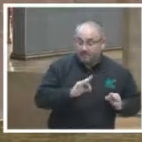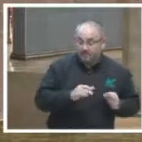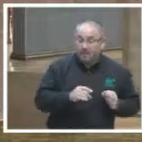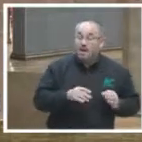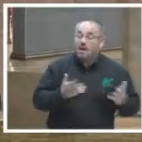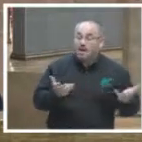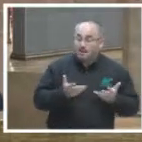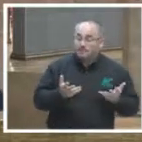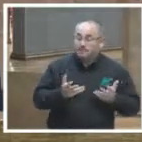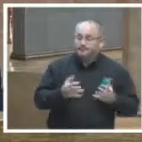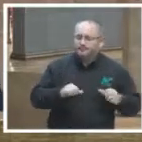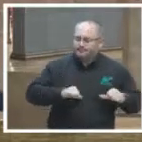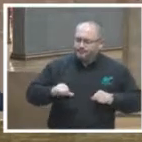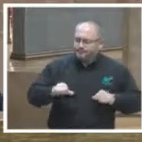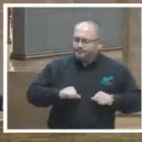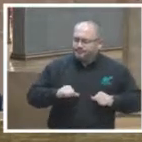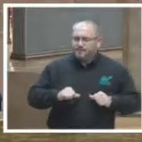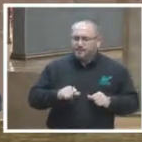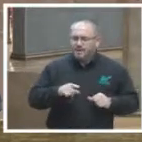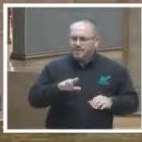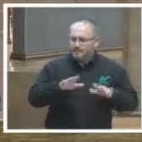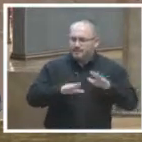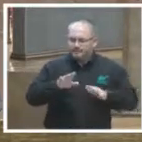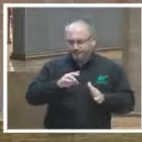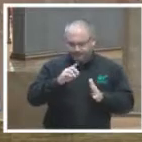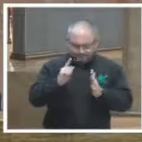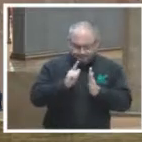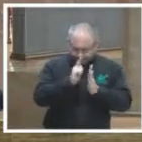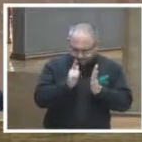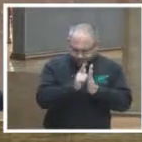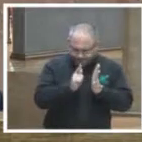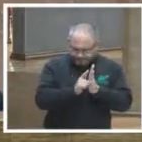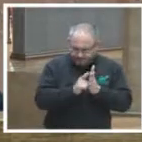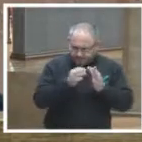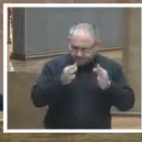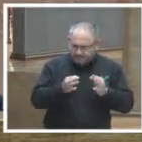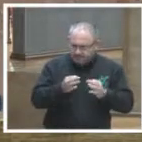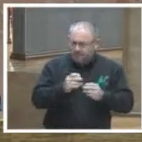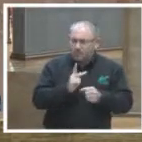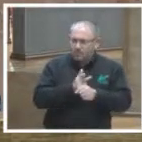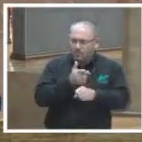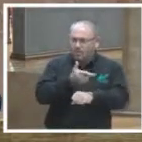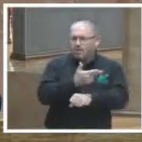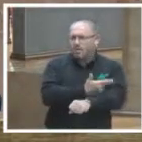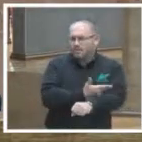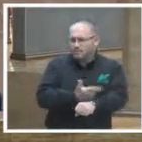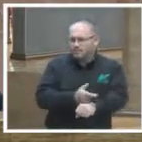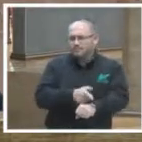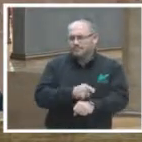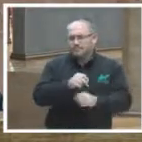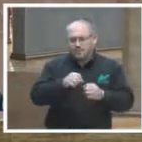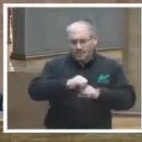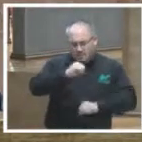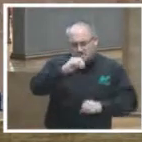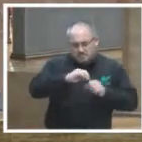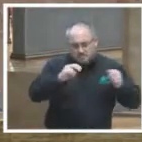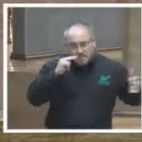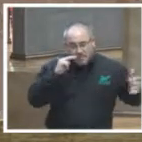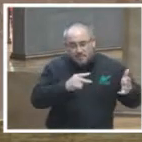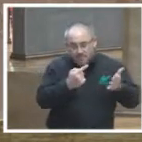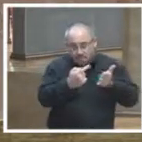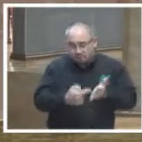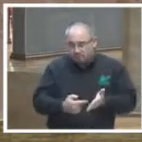ejercer y actuar conforme a las buenas prácticas en la materia de transparencia y rendición de cuentas, pues ello permite